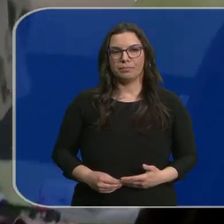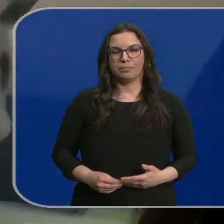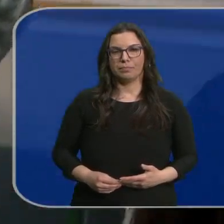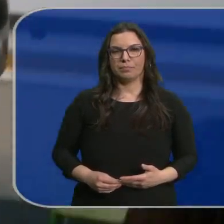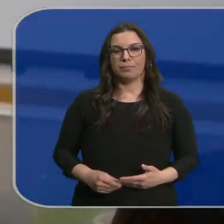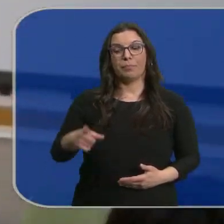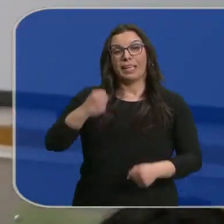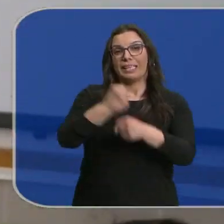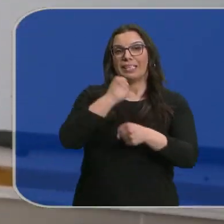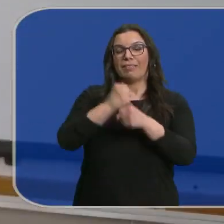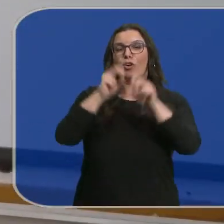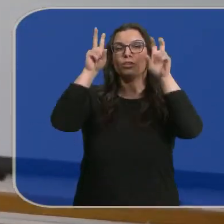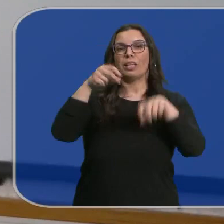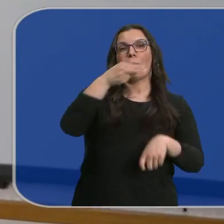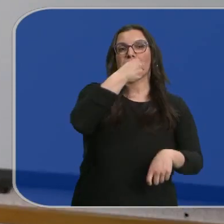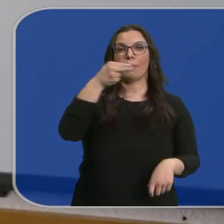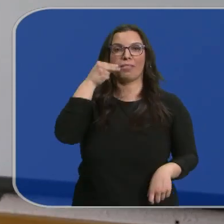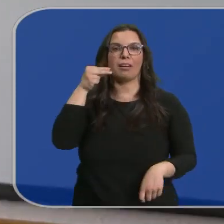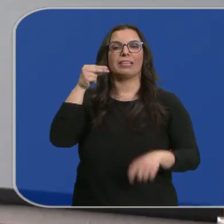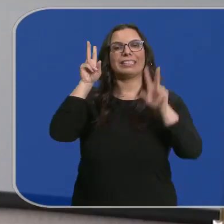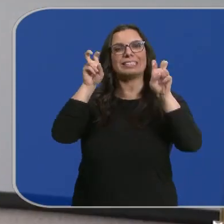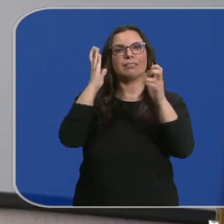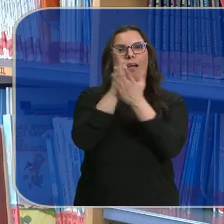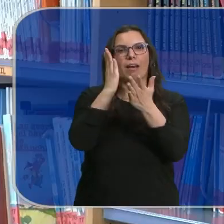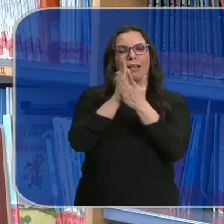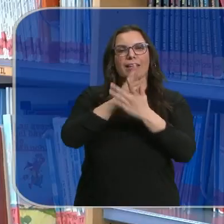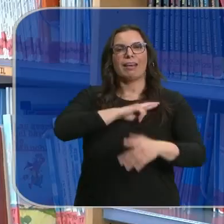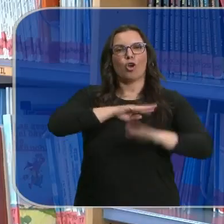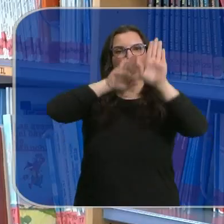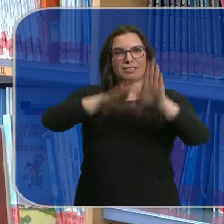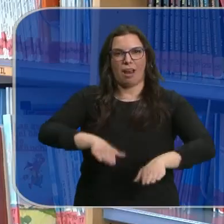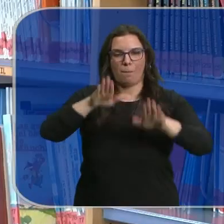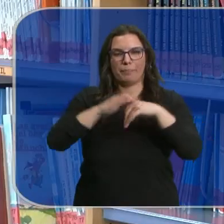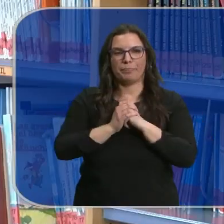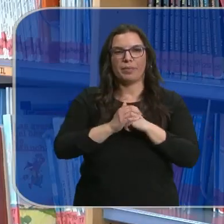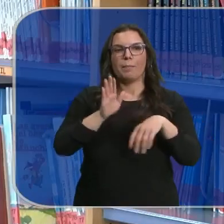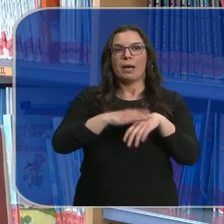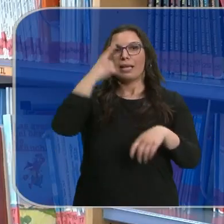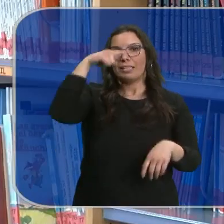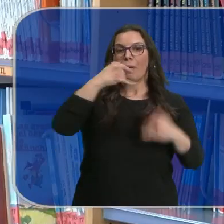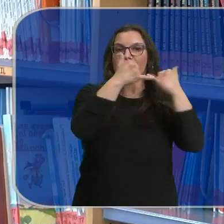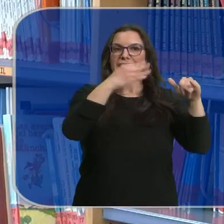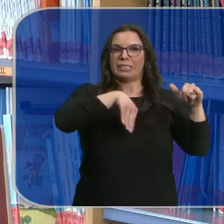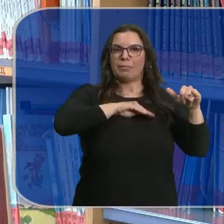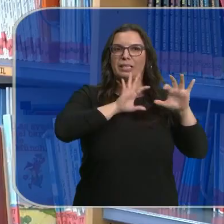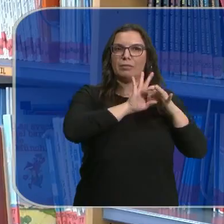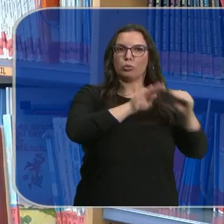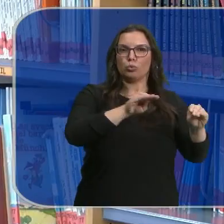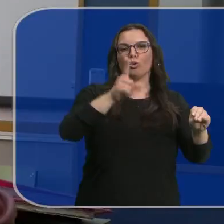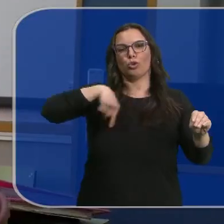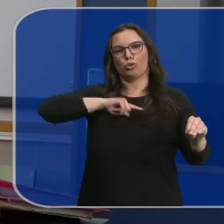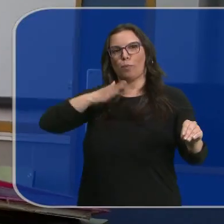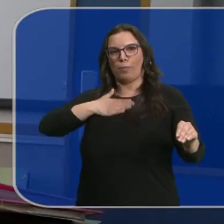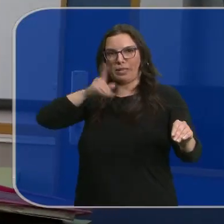Es la tarea sobre el Ramadán en clase de religión islámica. Para que también sepan que aparte de las fiestas que hay en España, pues también nosotros tenemos